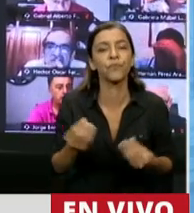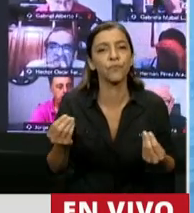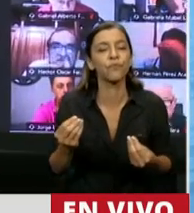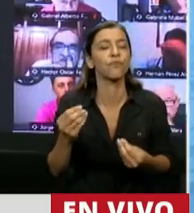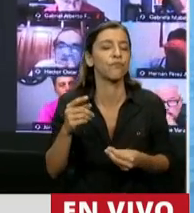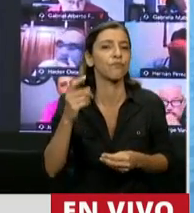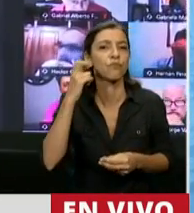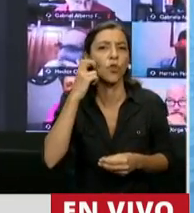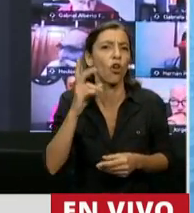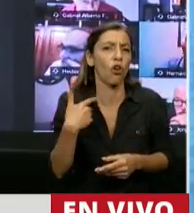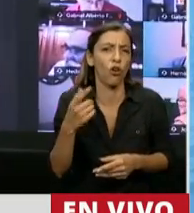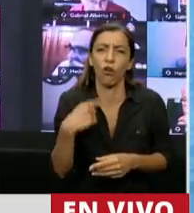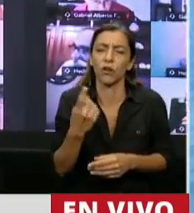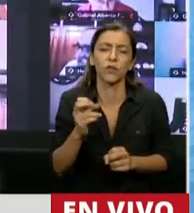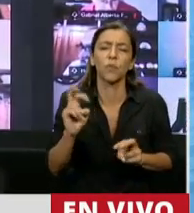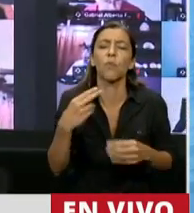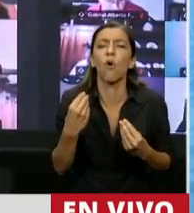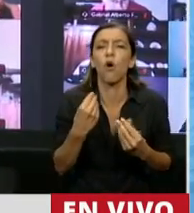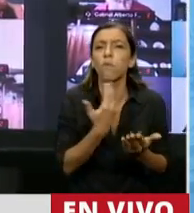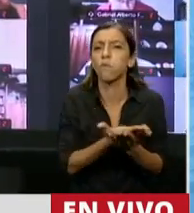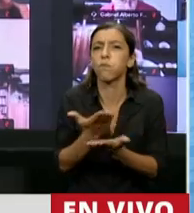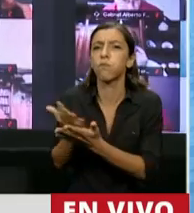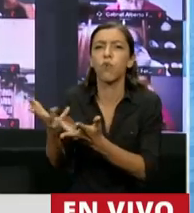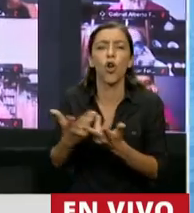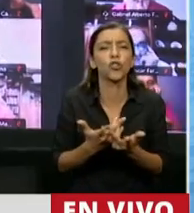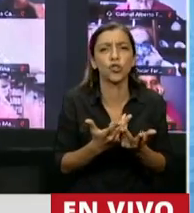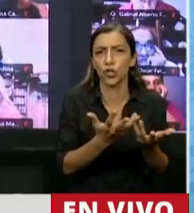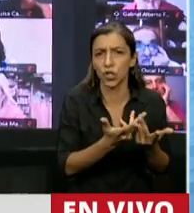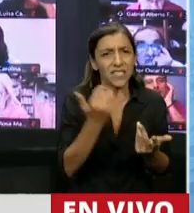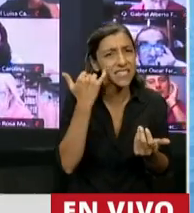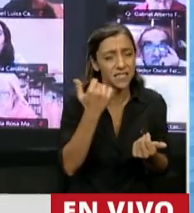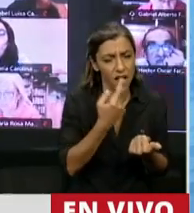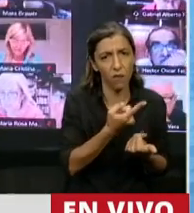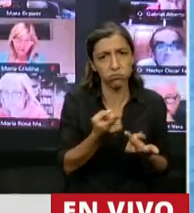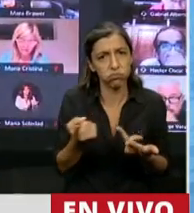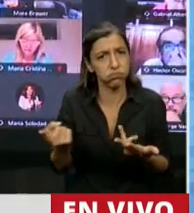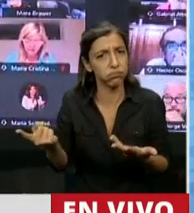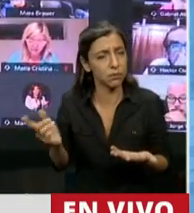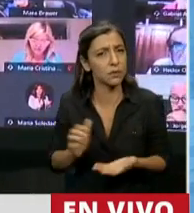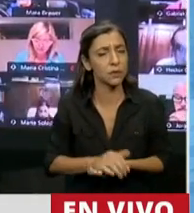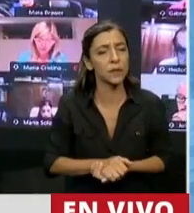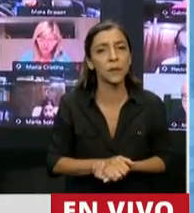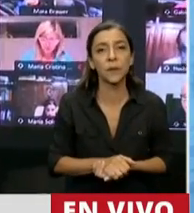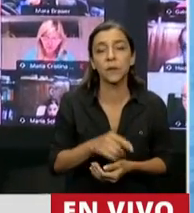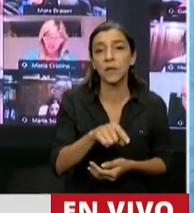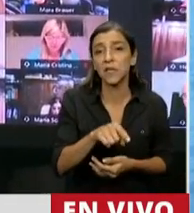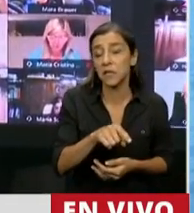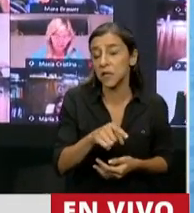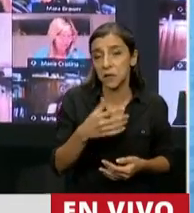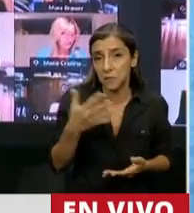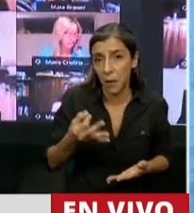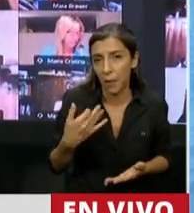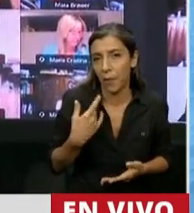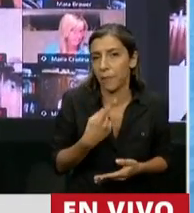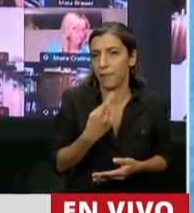se han presentado varios proyectos en este sentido, que evidentemente buscaron únicamente sacar alguna